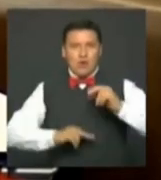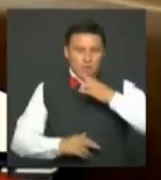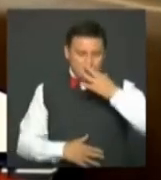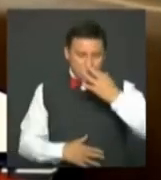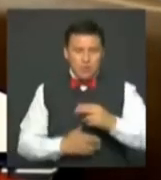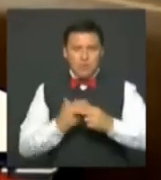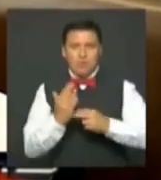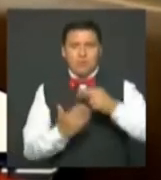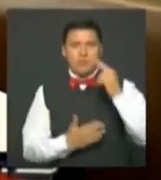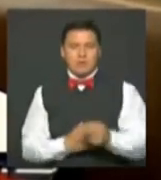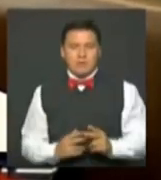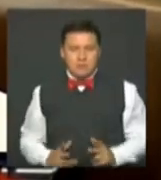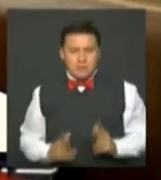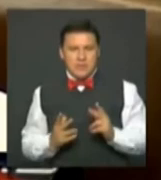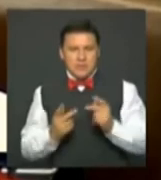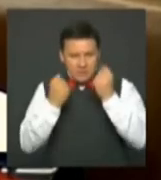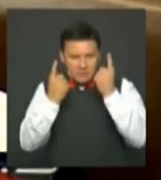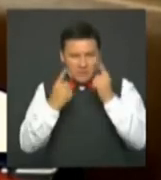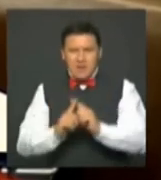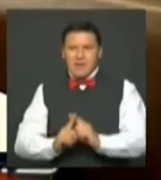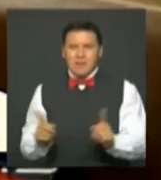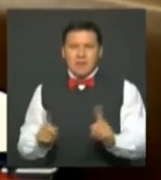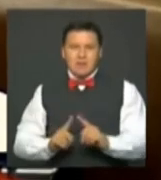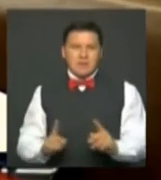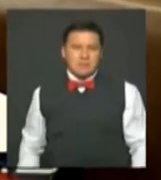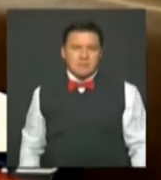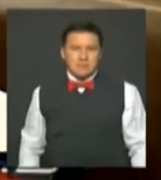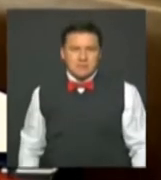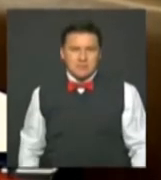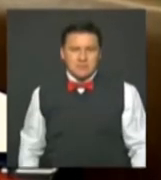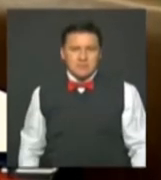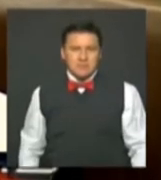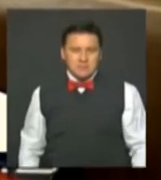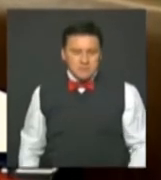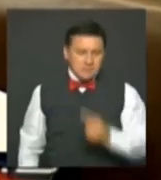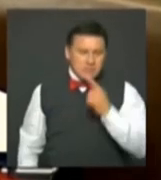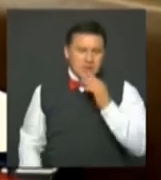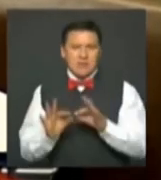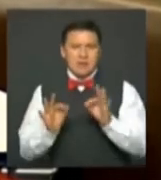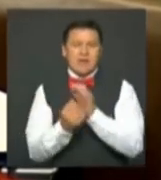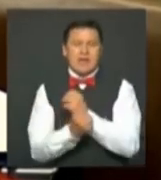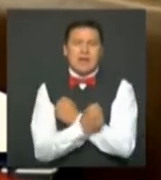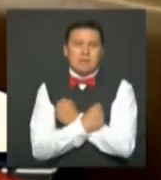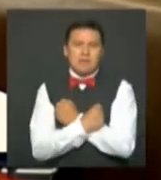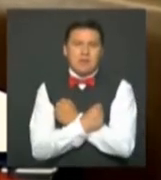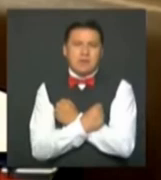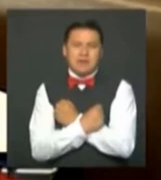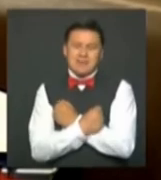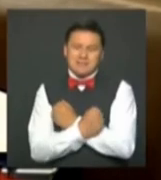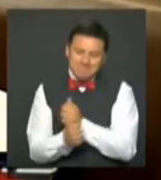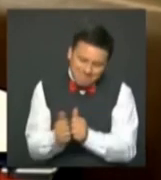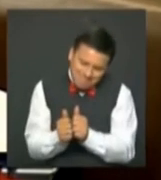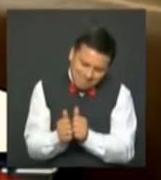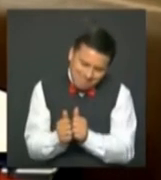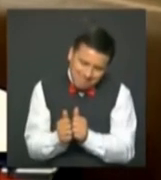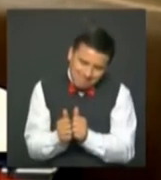proyecto de país, entendiendo desde la diferencia y dando como palabra clave el amor por el prójimo, el amor por el